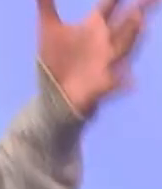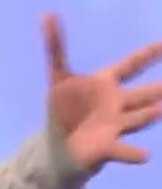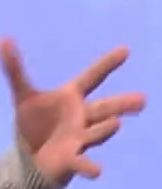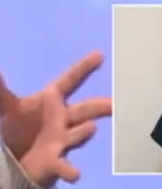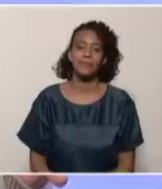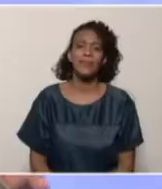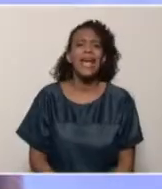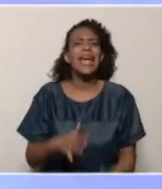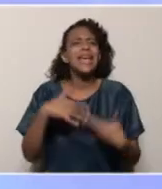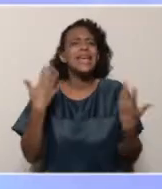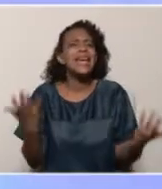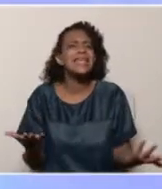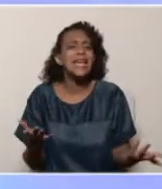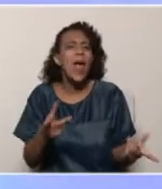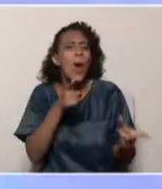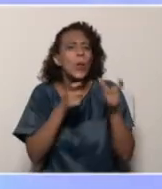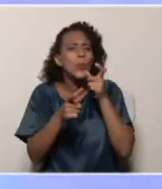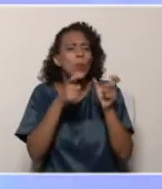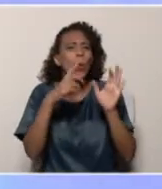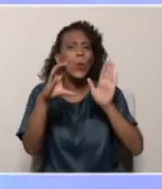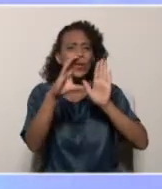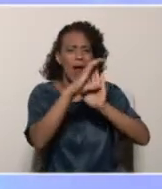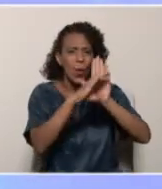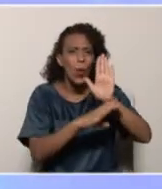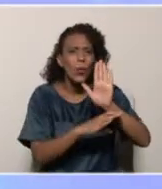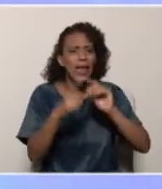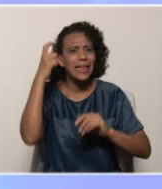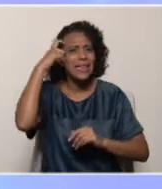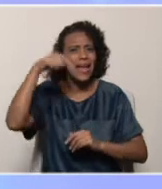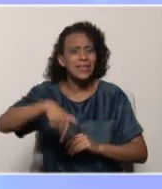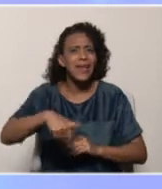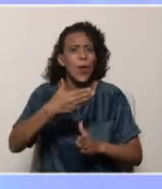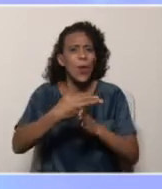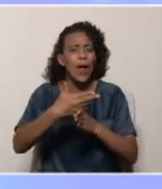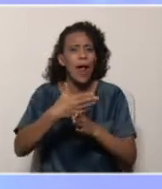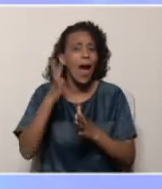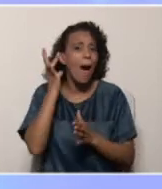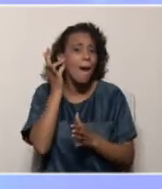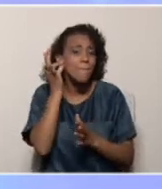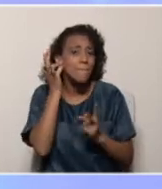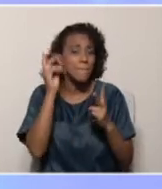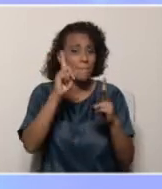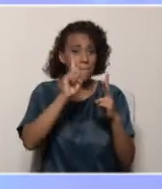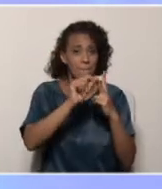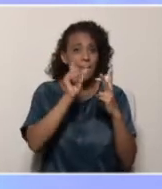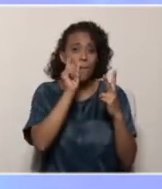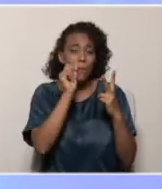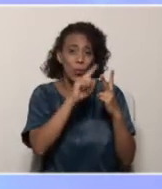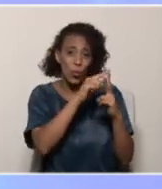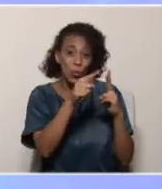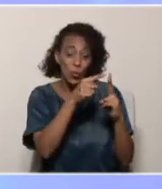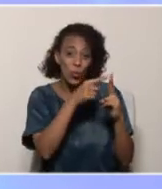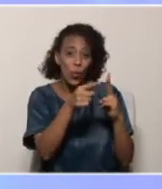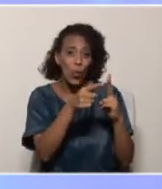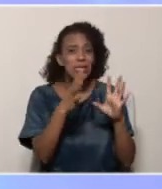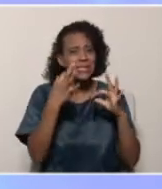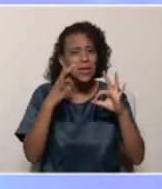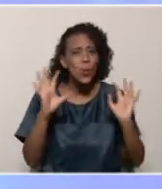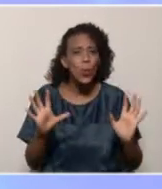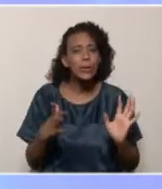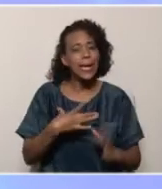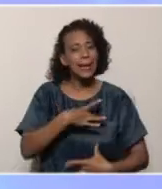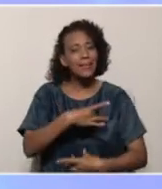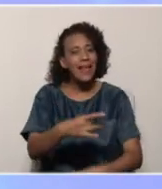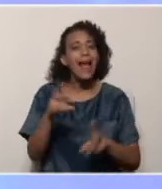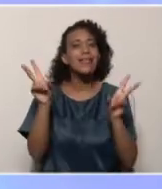¿Y qué les ha parecido esos contenidos que compartieron el día de hoy la profesora María y el profesor Reinaldo? Sin duda alguna, muy